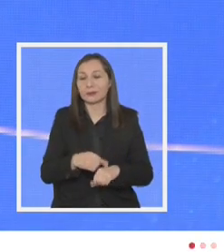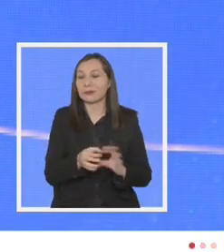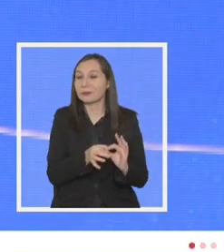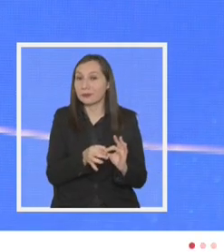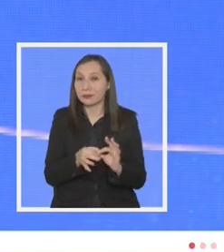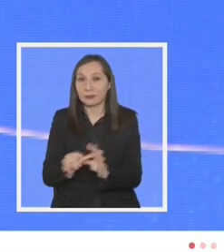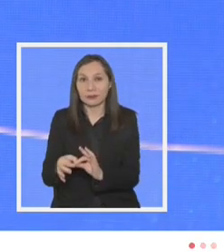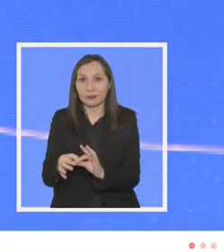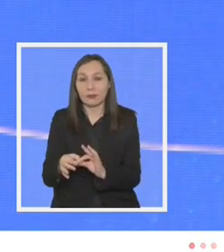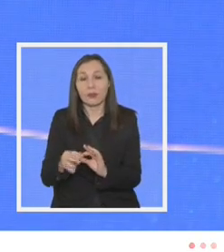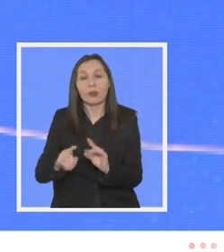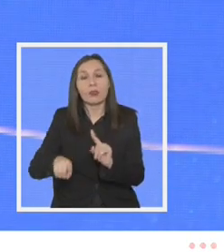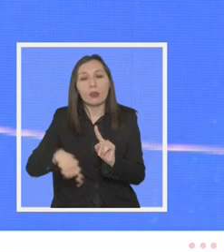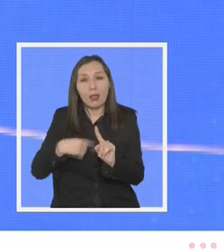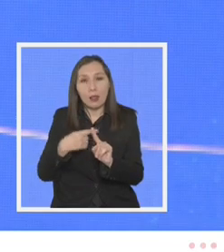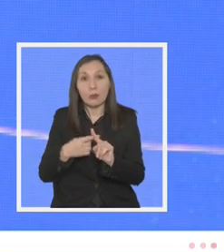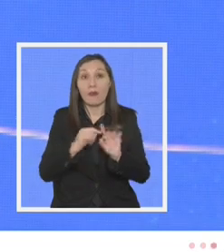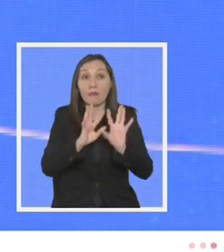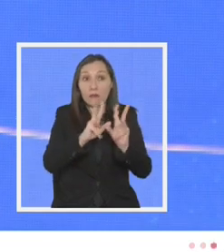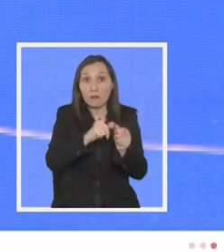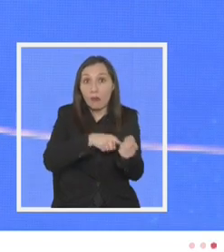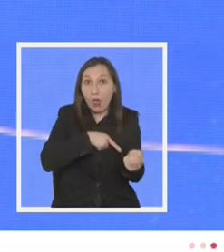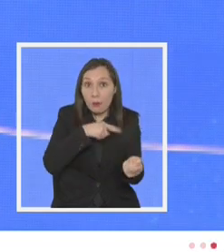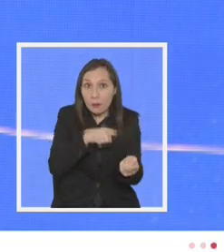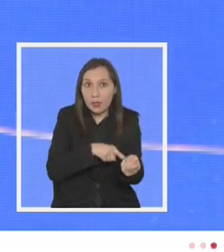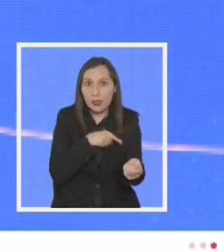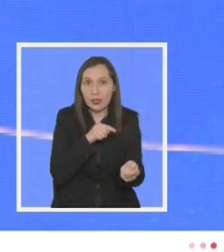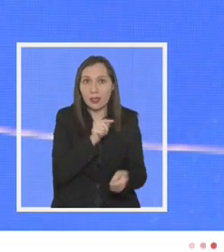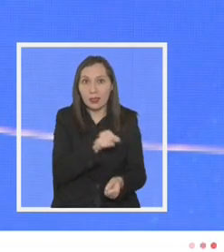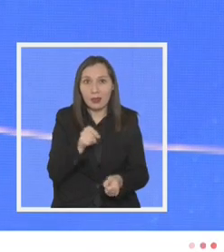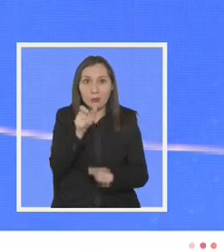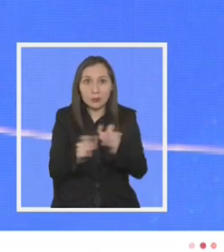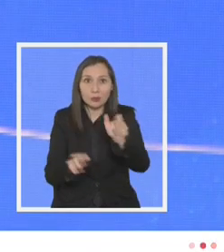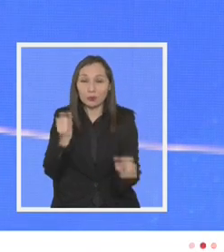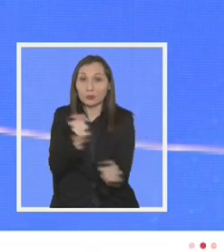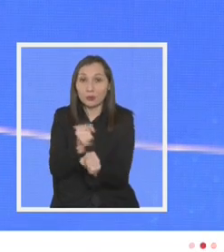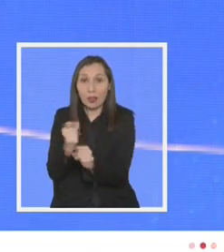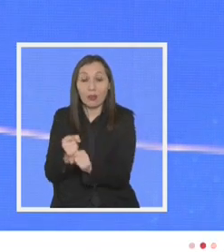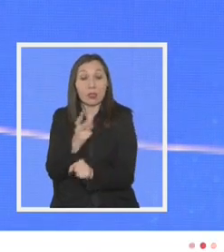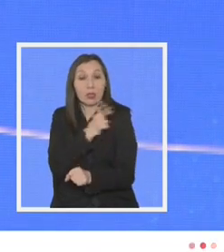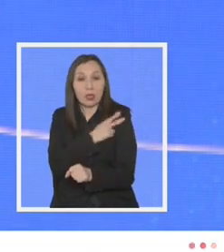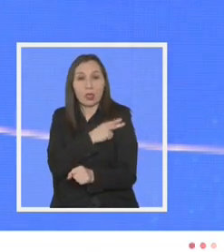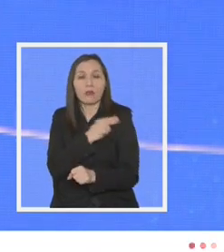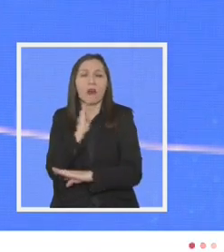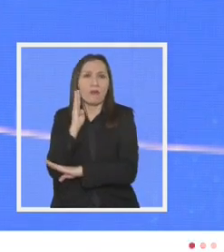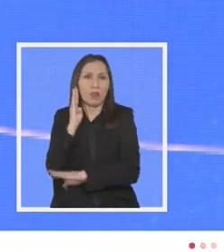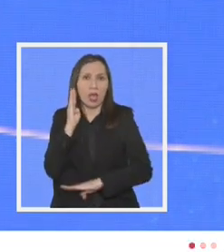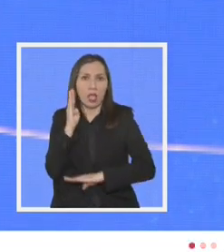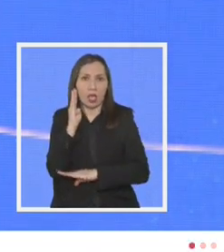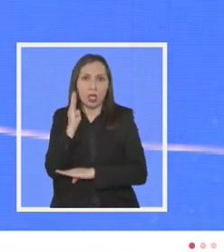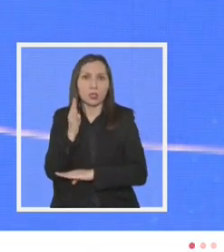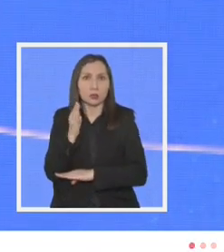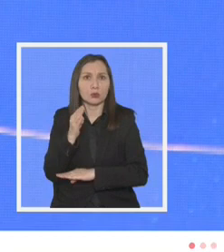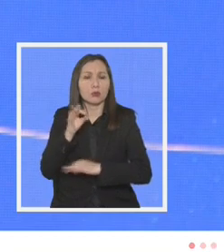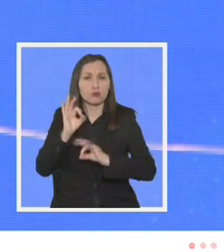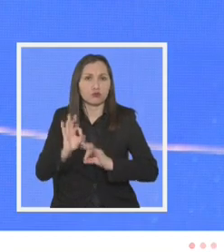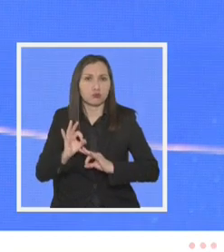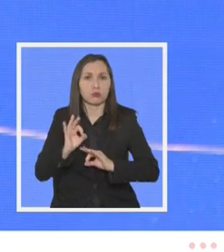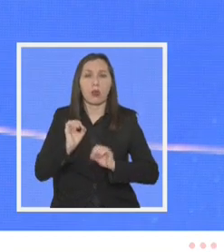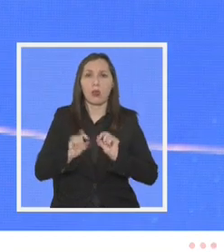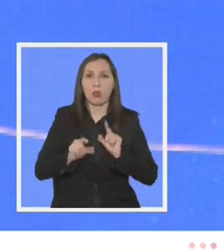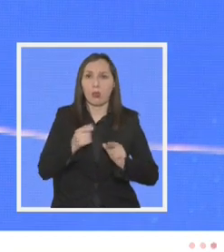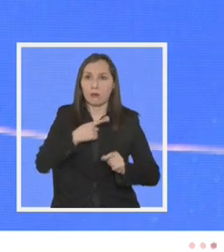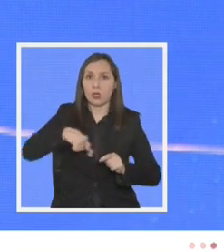son además las familias de los trabajadores y empleadores la base el sustento de nuestra